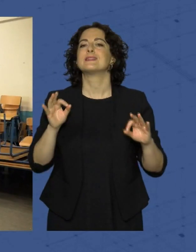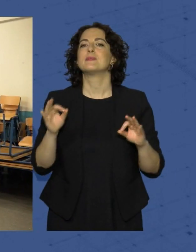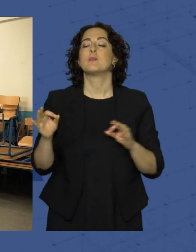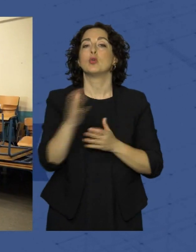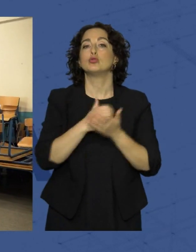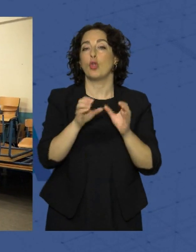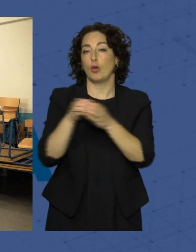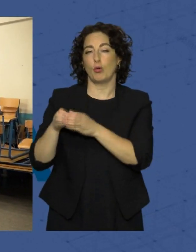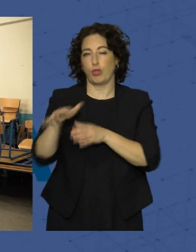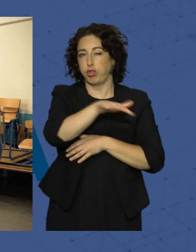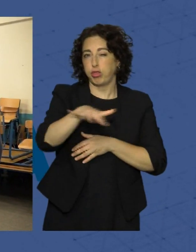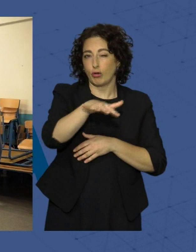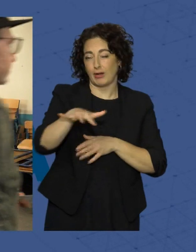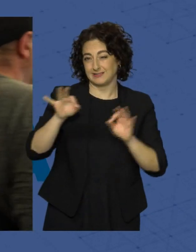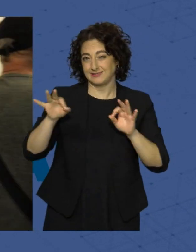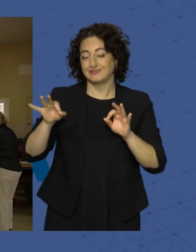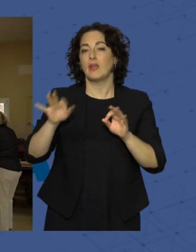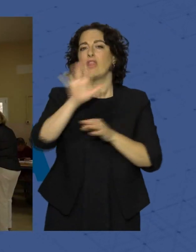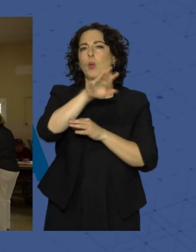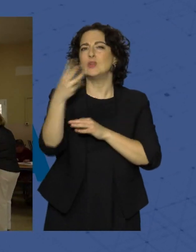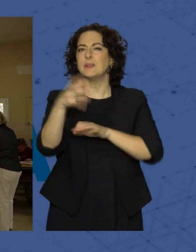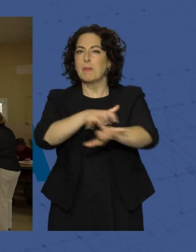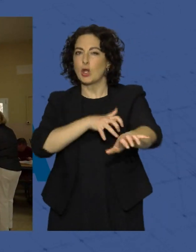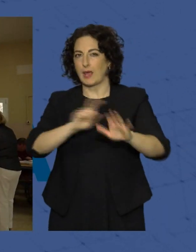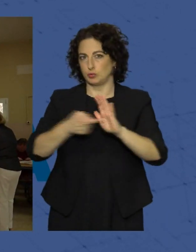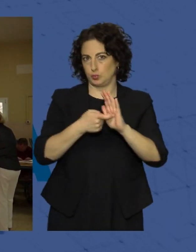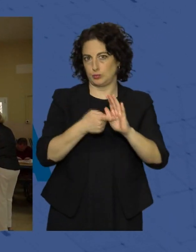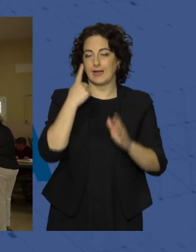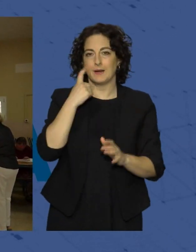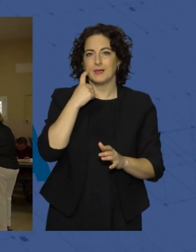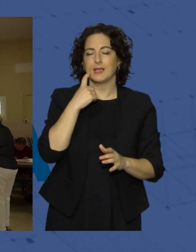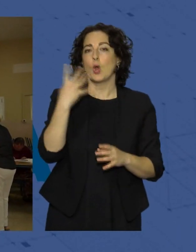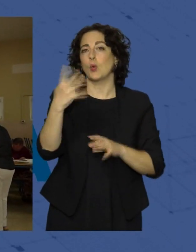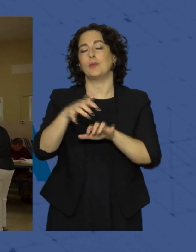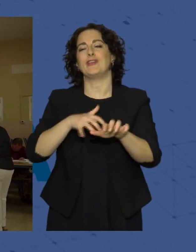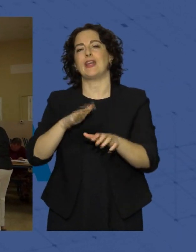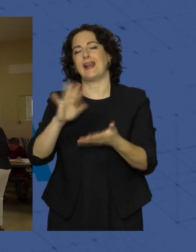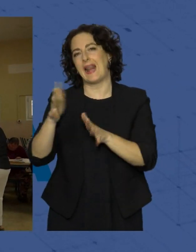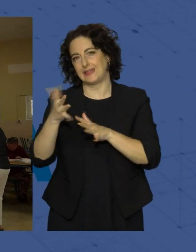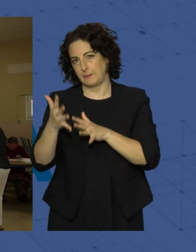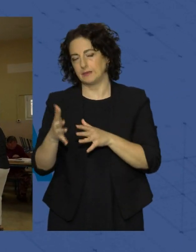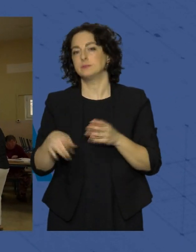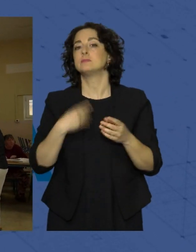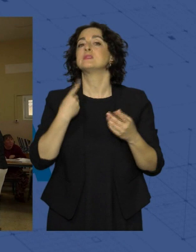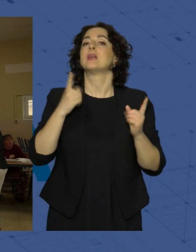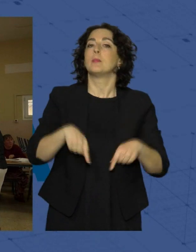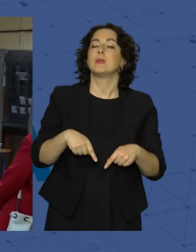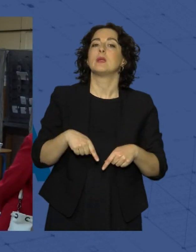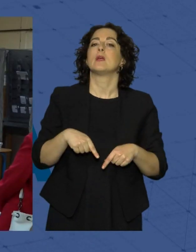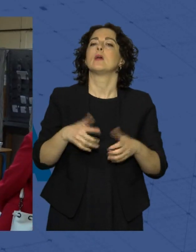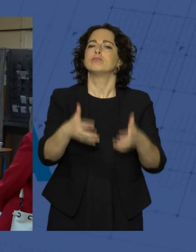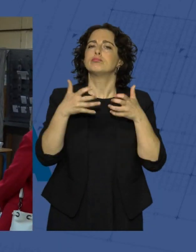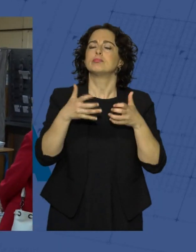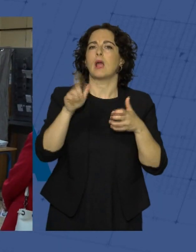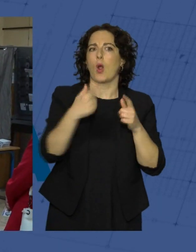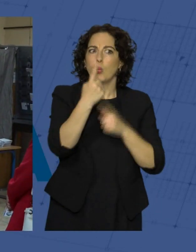partidos judiciales, logrando 53 mayorías absolutas y 4 mayorías relativas. De mismo modo, se ha logrado vencer en